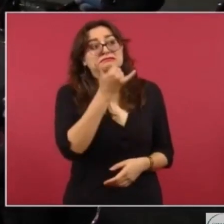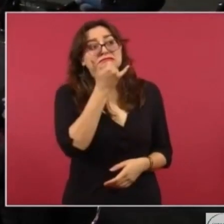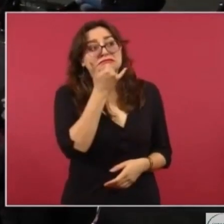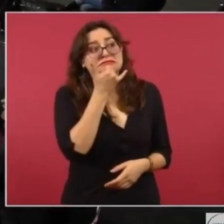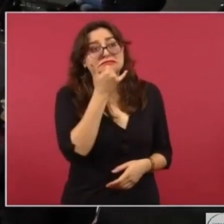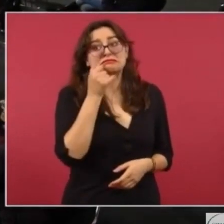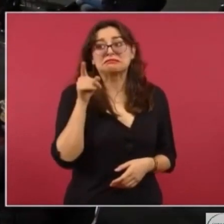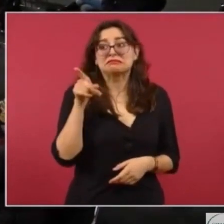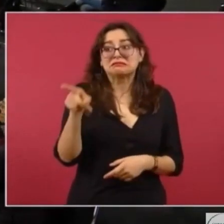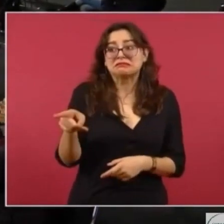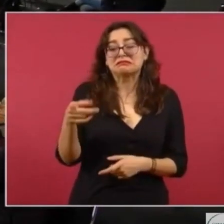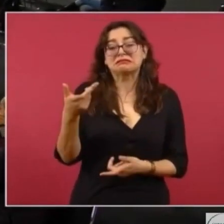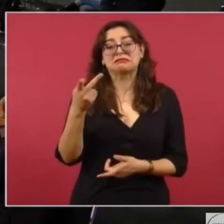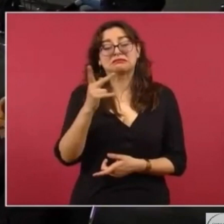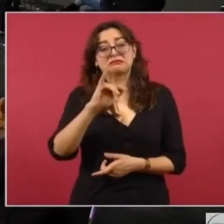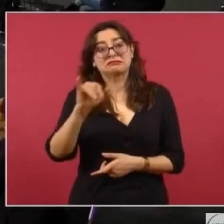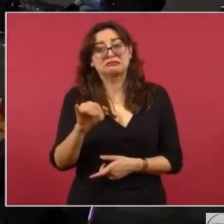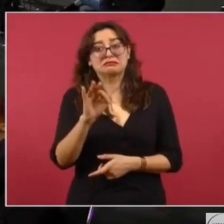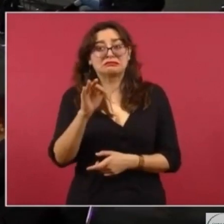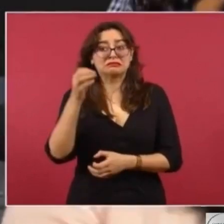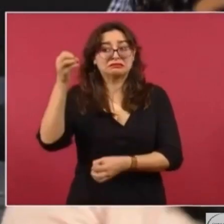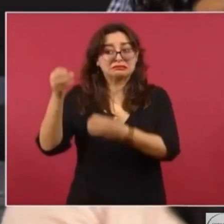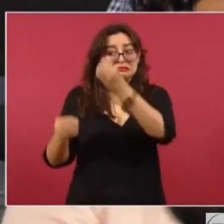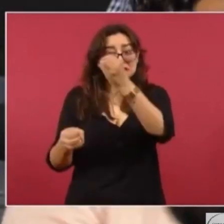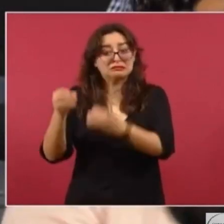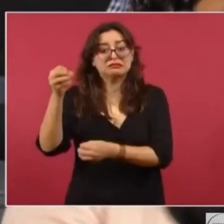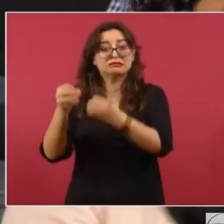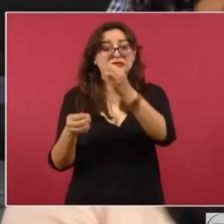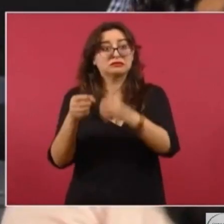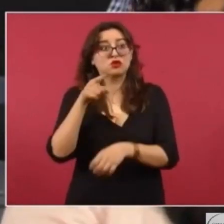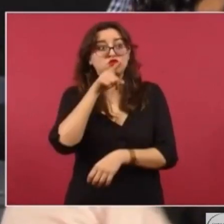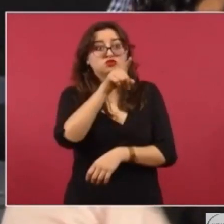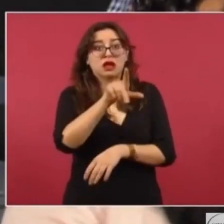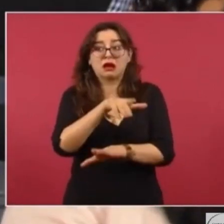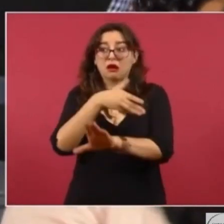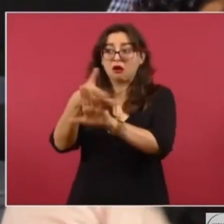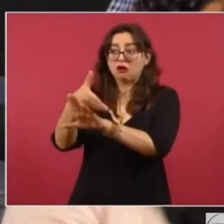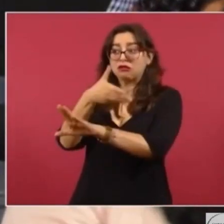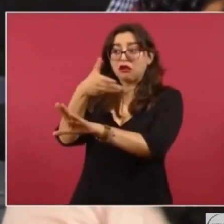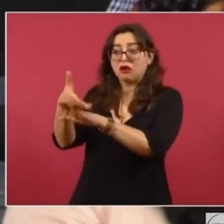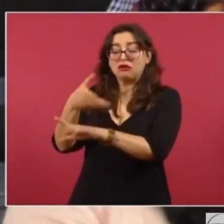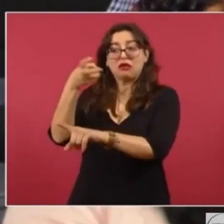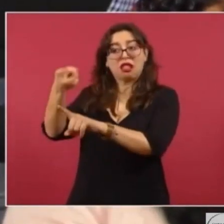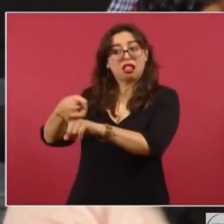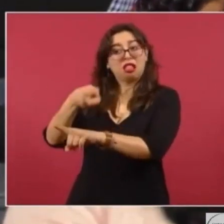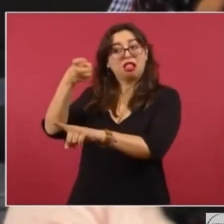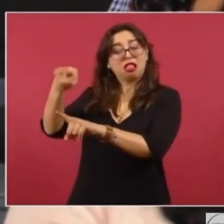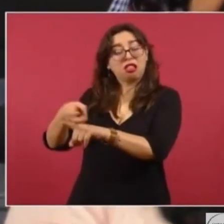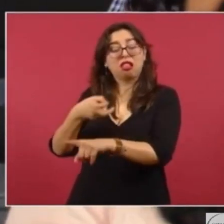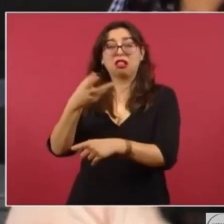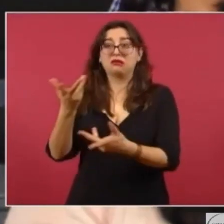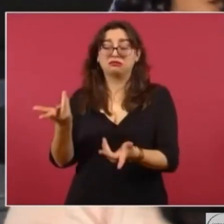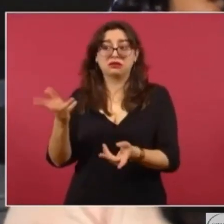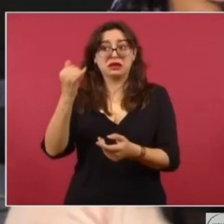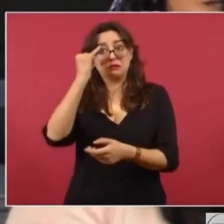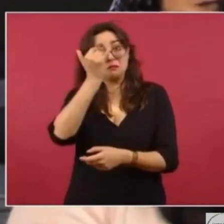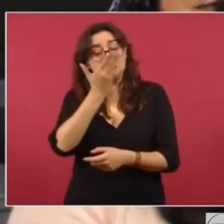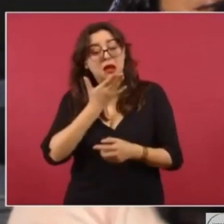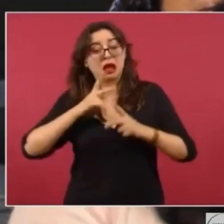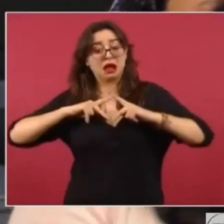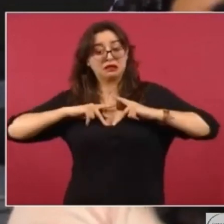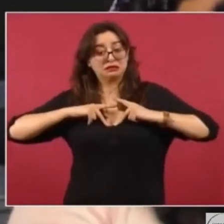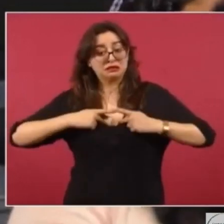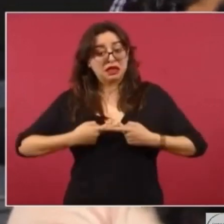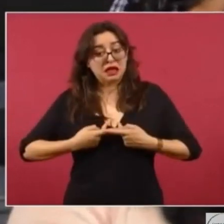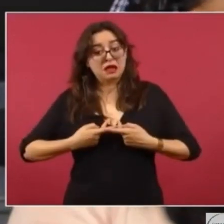Judicial lo debilita. Y es que ayer también circuló en redes sociales una imagen de que un usuario de Twitter